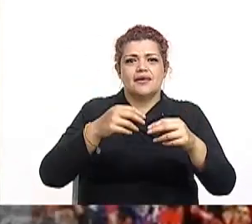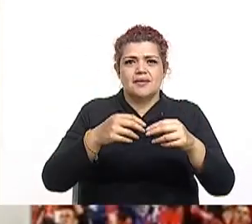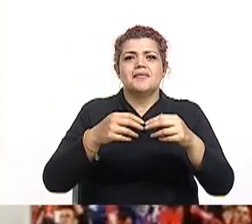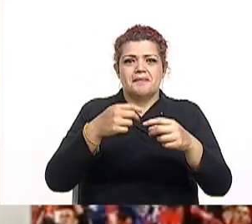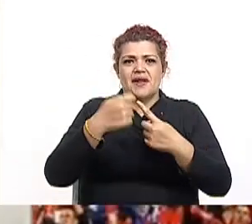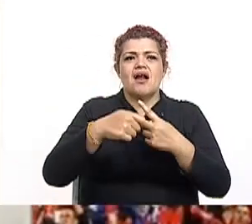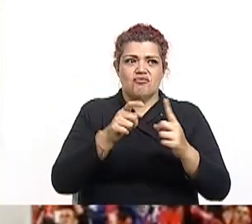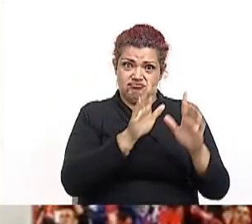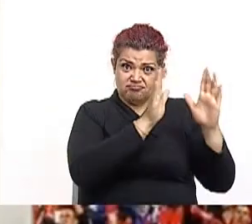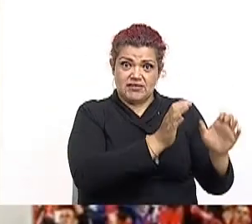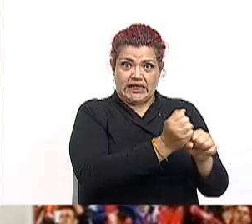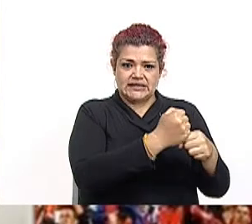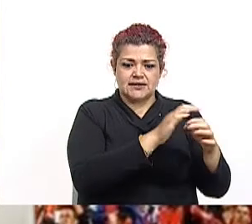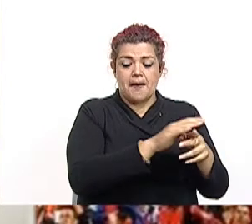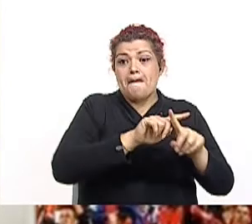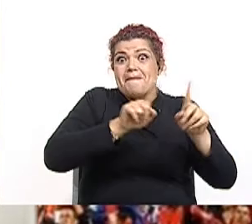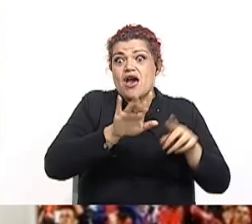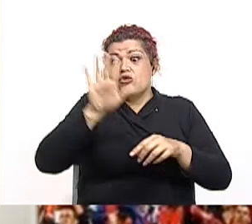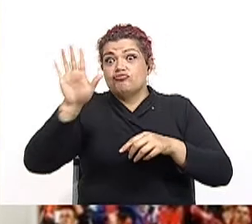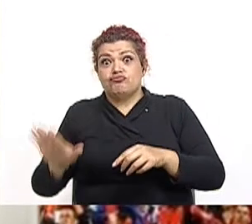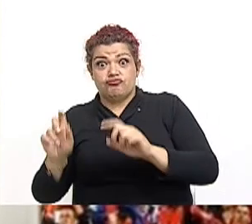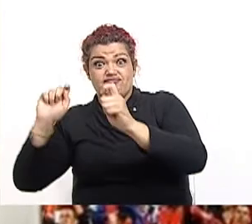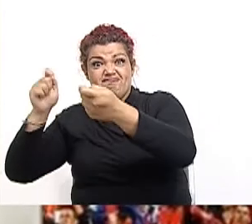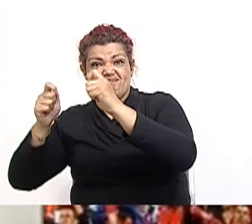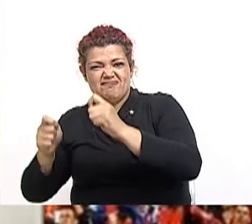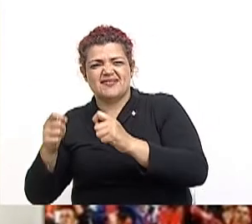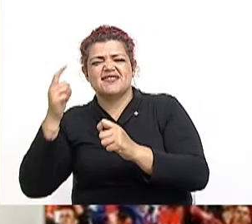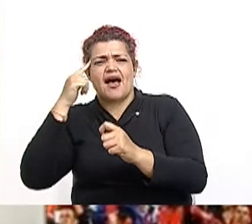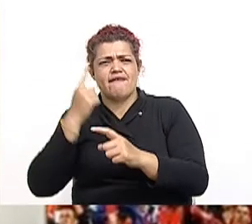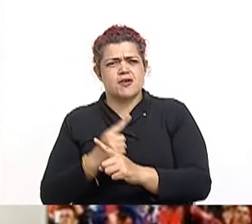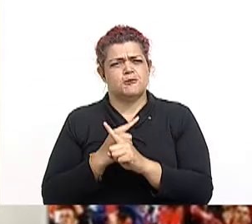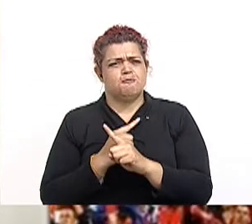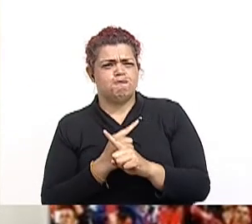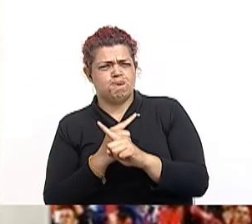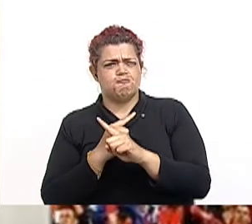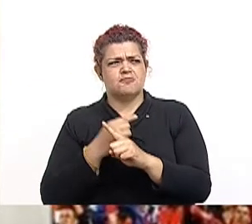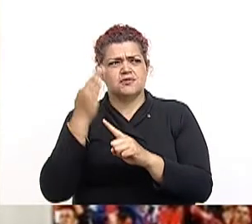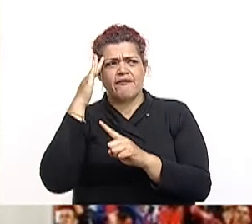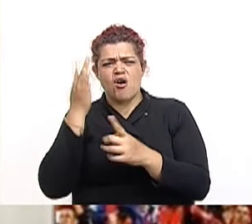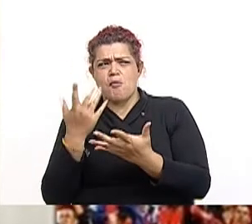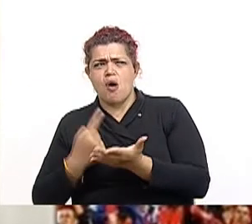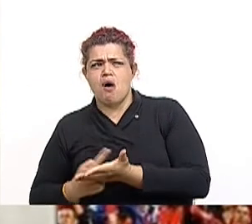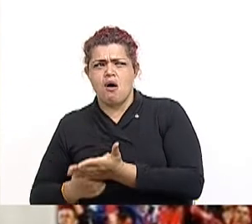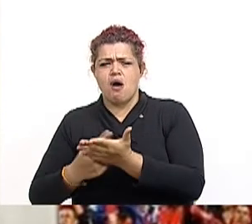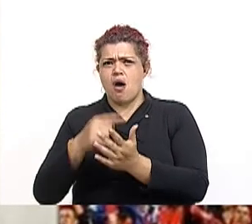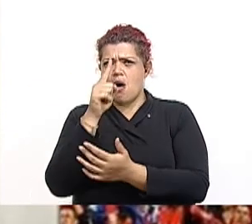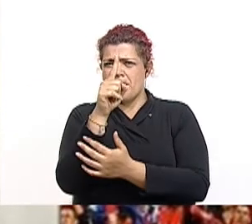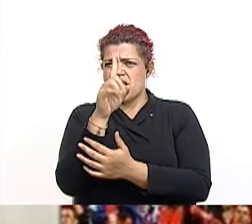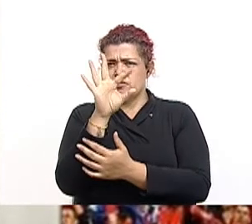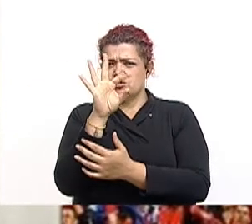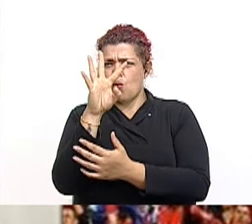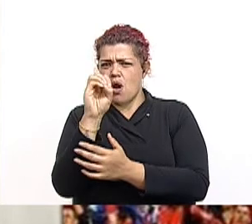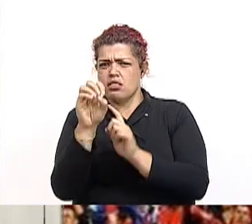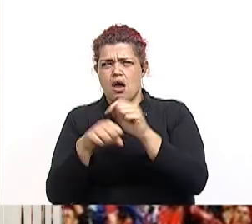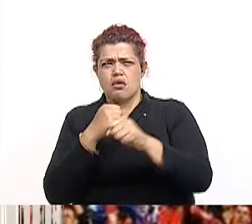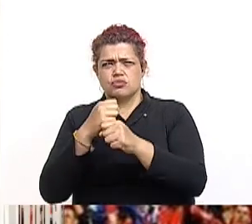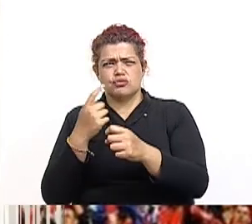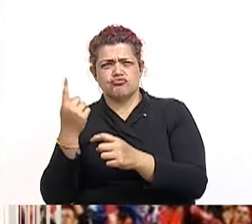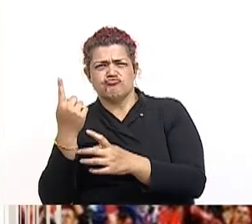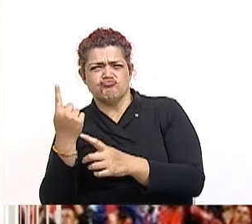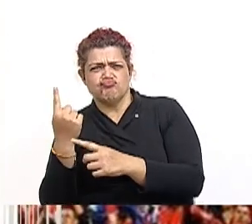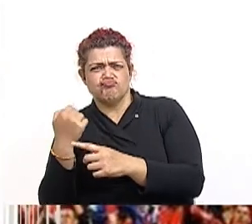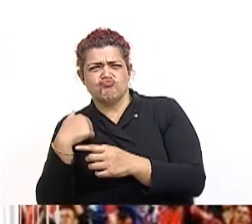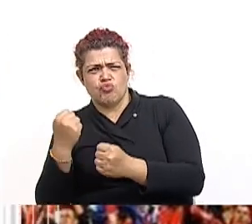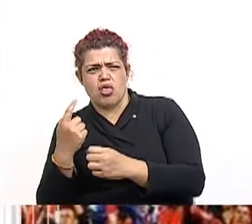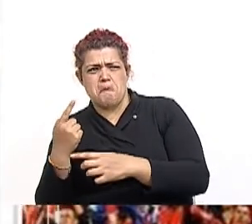Guardia supo aguantar bien en la parte defensiva y atacar cuando debía hacerlo en la década de los 40. El juego tuvo tramos